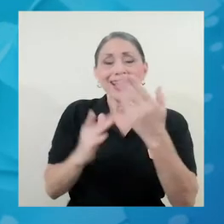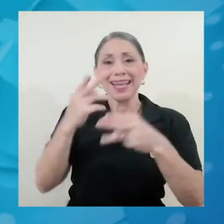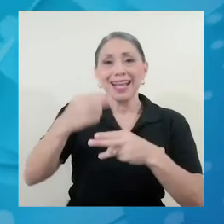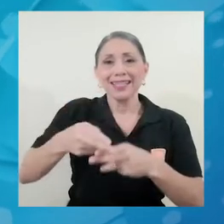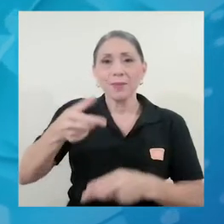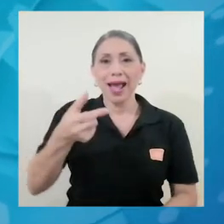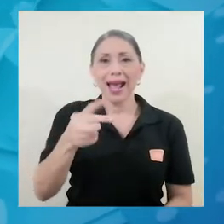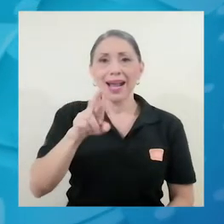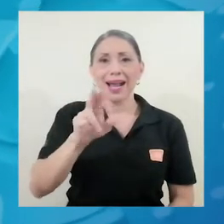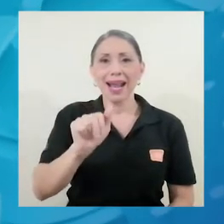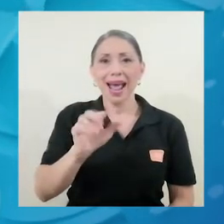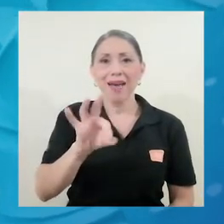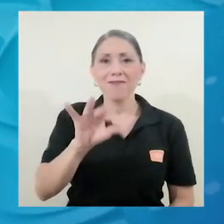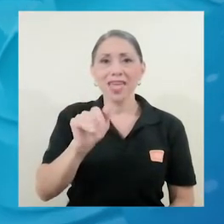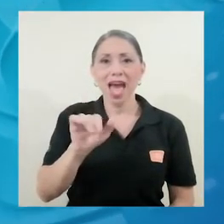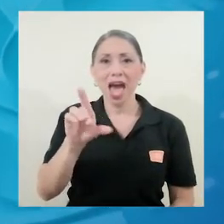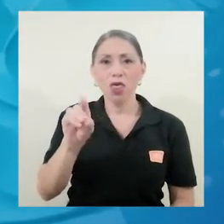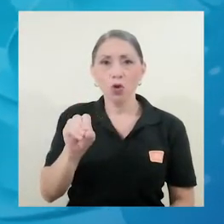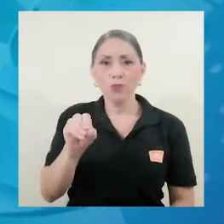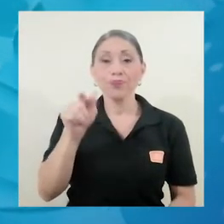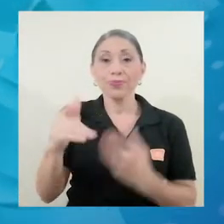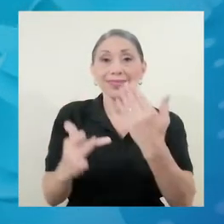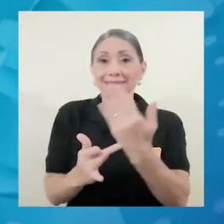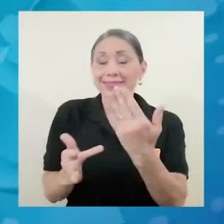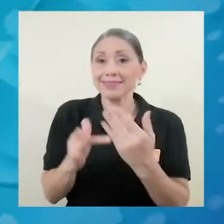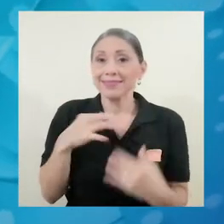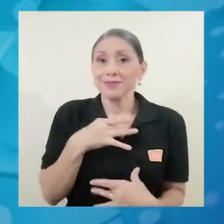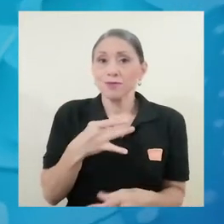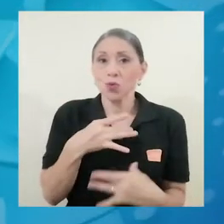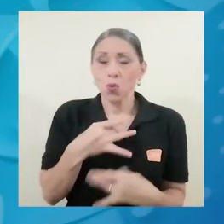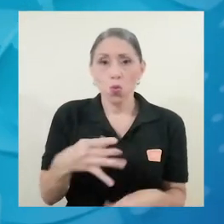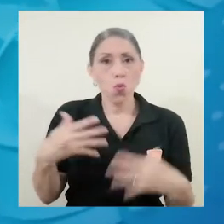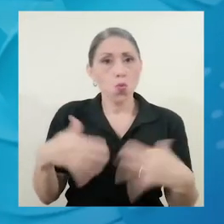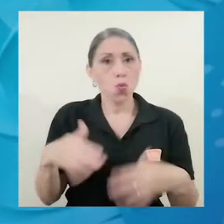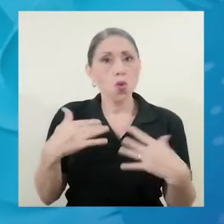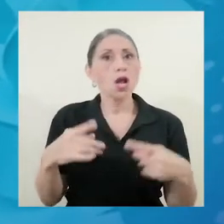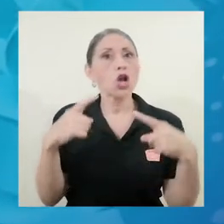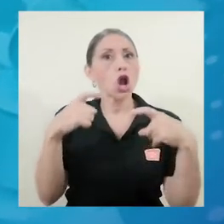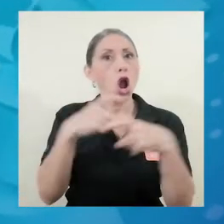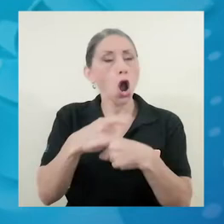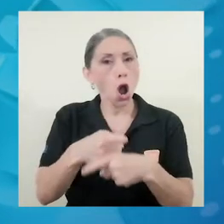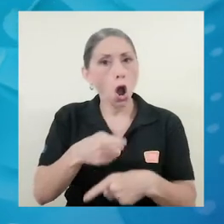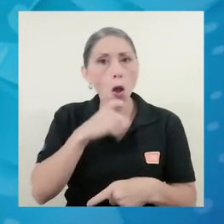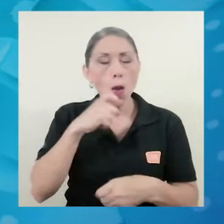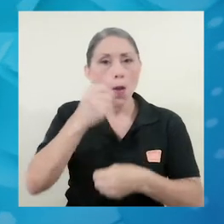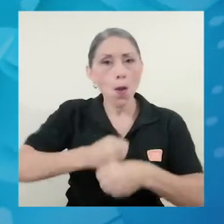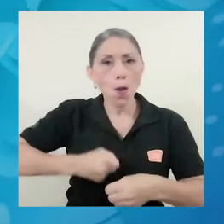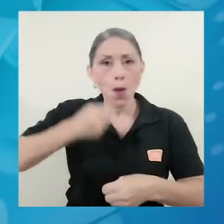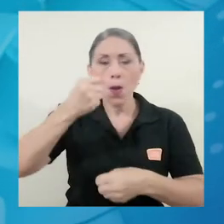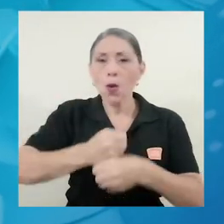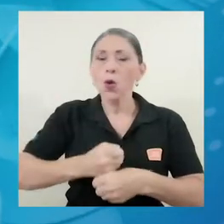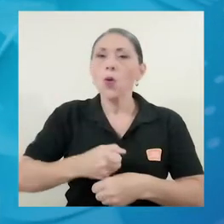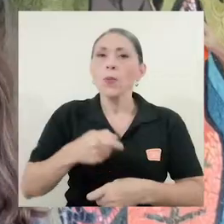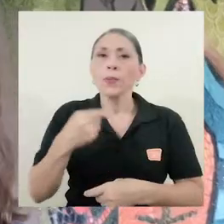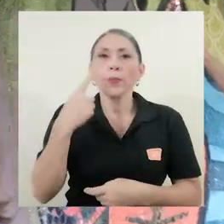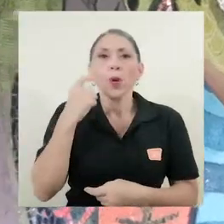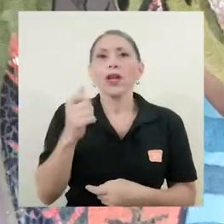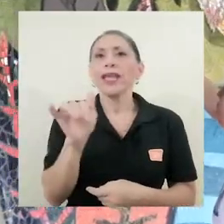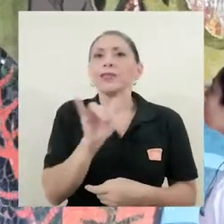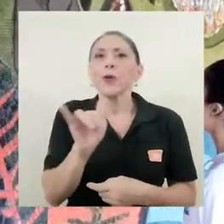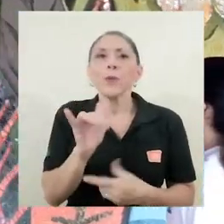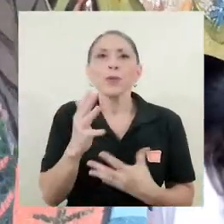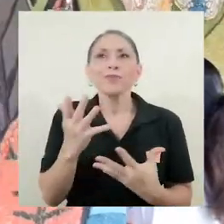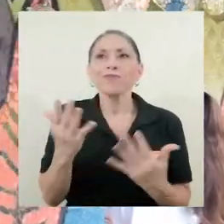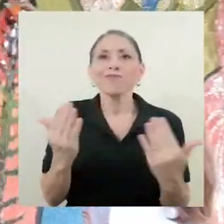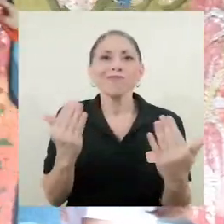se llama el grafiado, es una técnica muy interesante, bastante complicada de trabajar porque es como